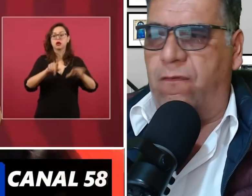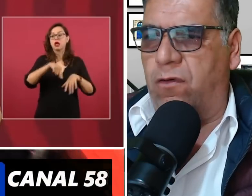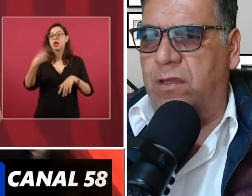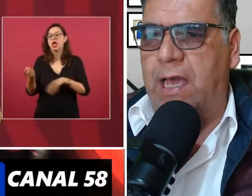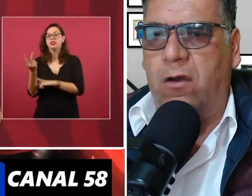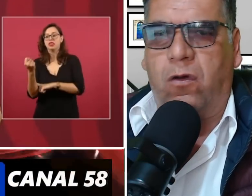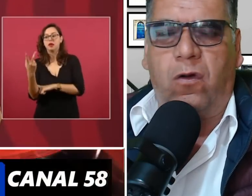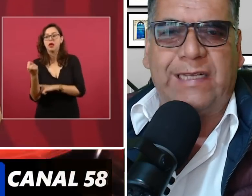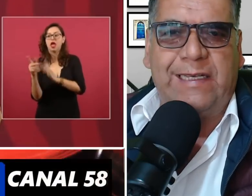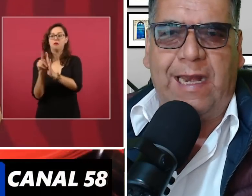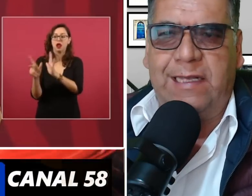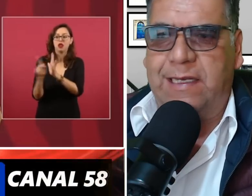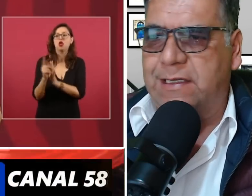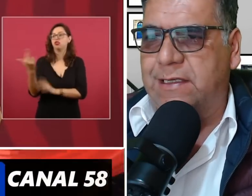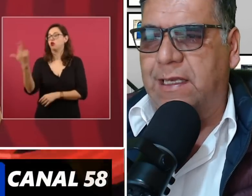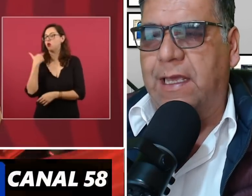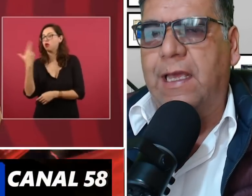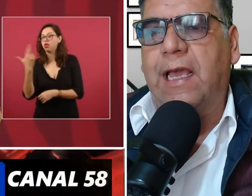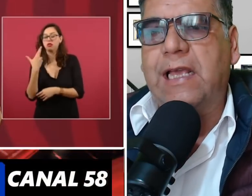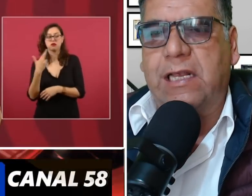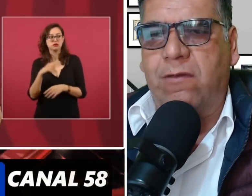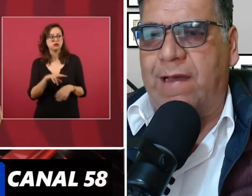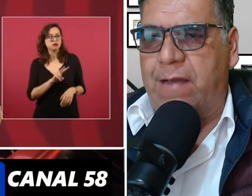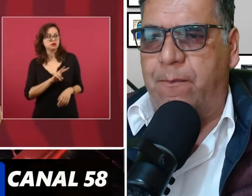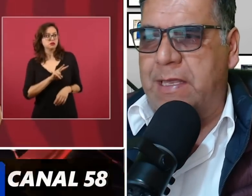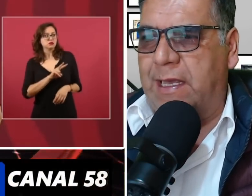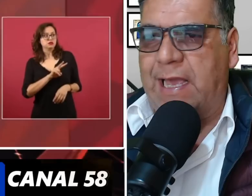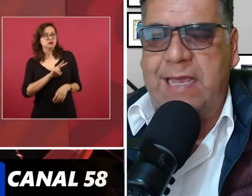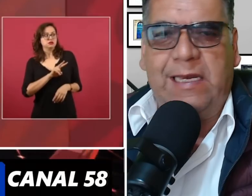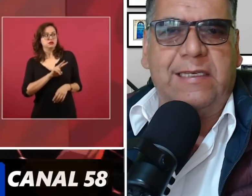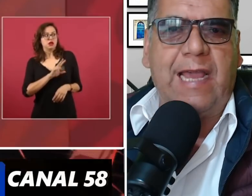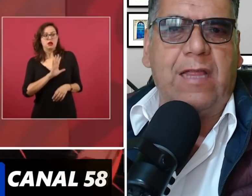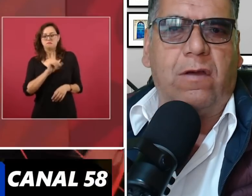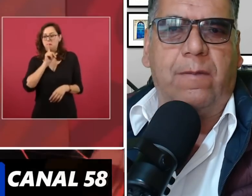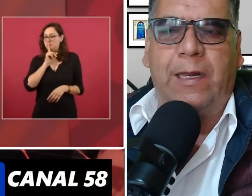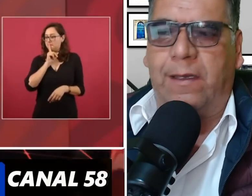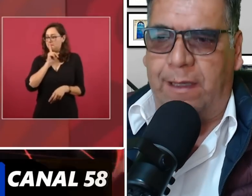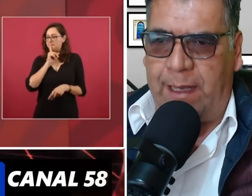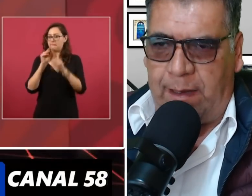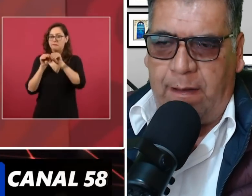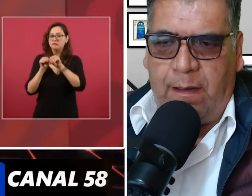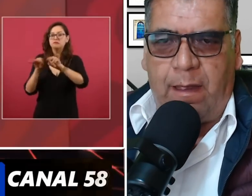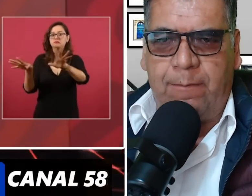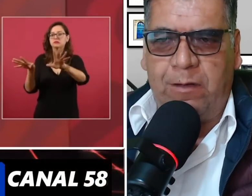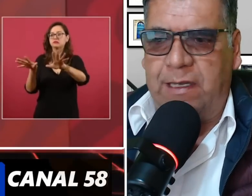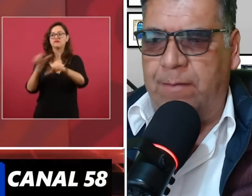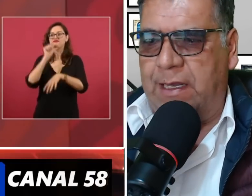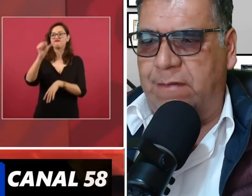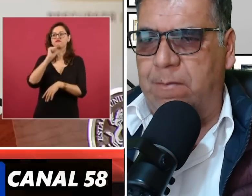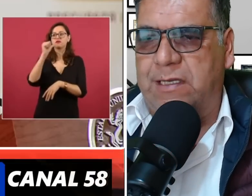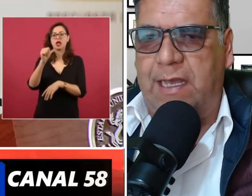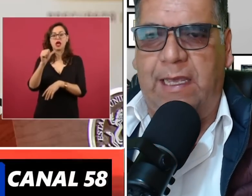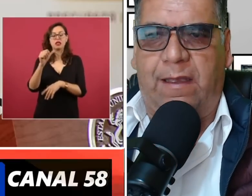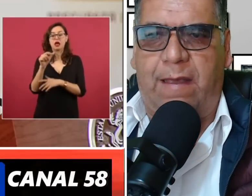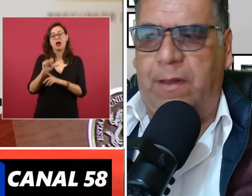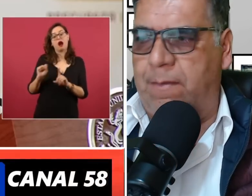de confrontarlo con las iglesias. Es la nueva campaña que ha iniciado el PRI. Amigos y amigas,